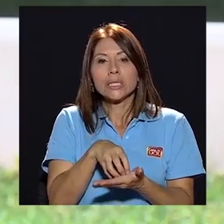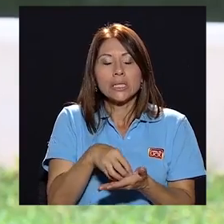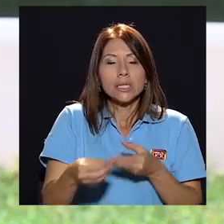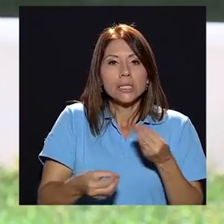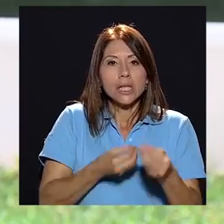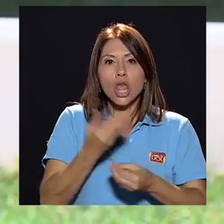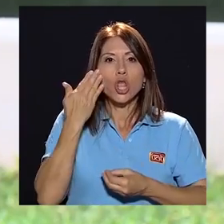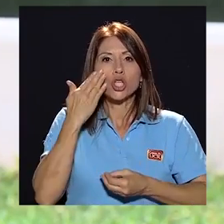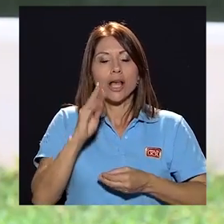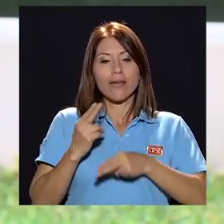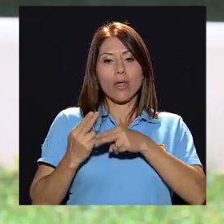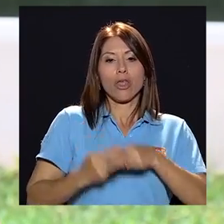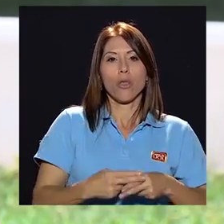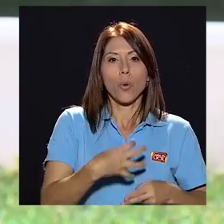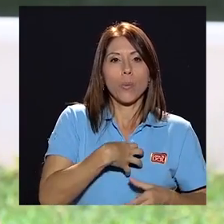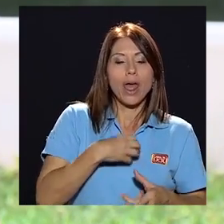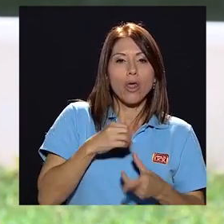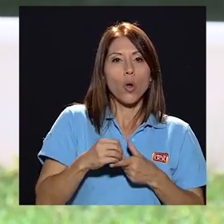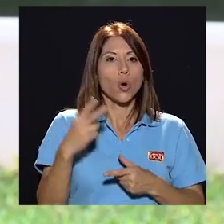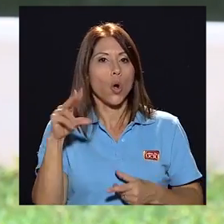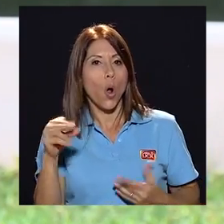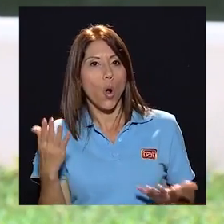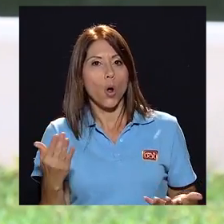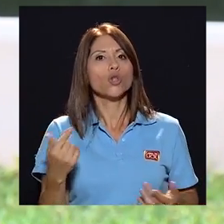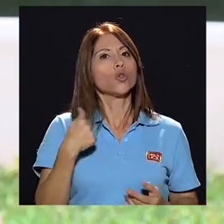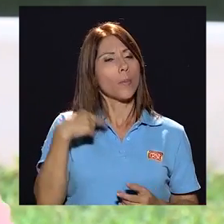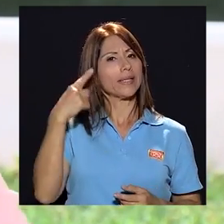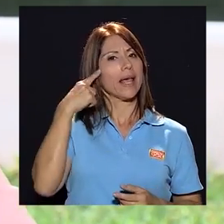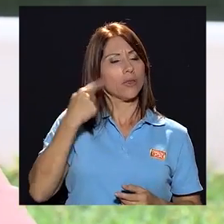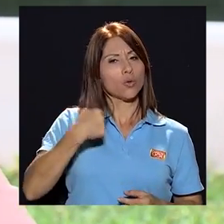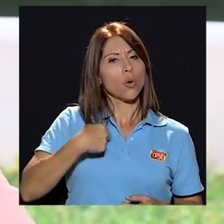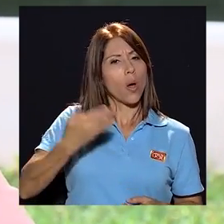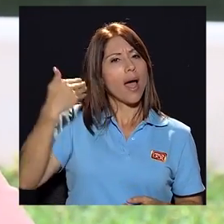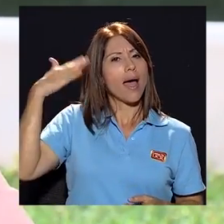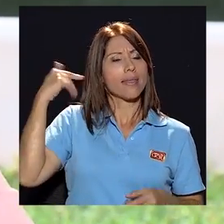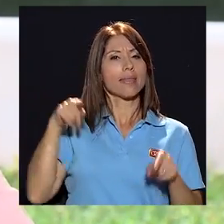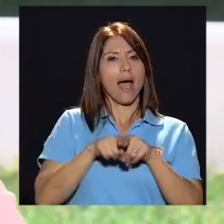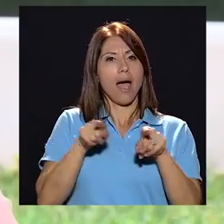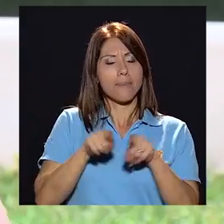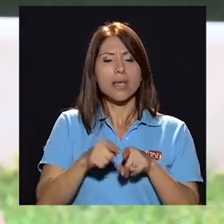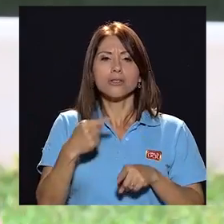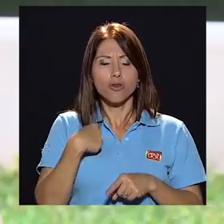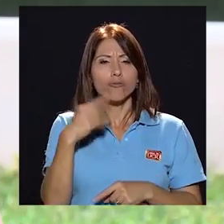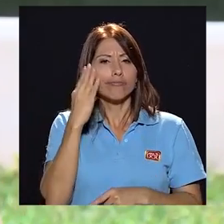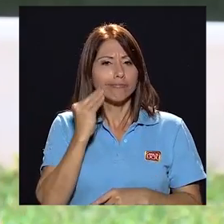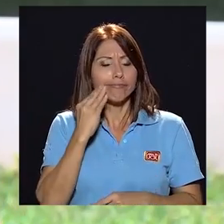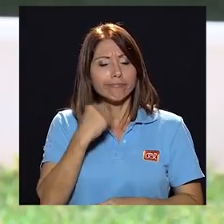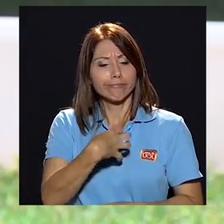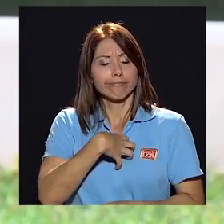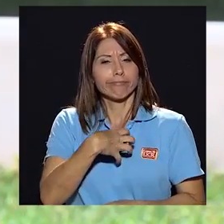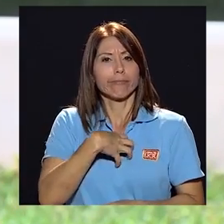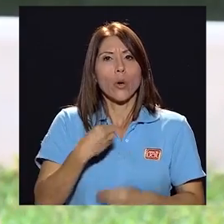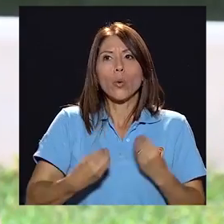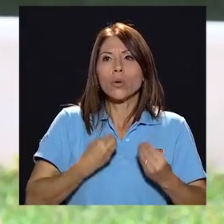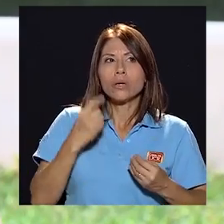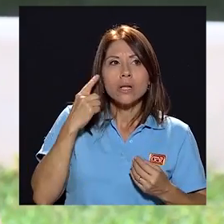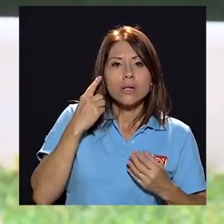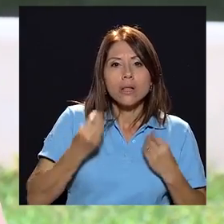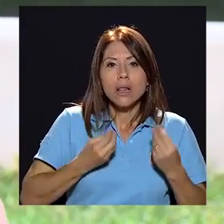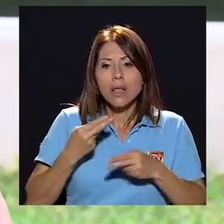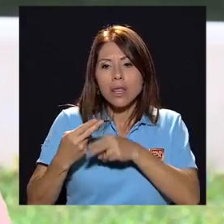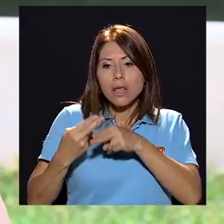a ser nombrado en propiedad o no. Yo me puse a pensar en ese momento, fui interina también, viví en carne propia, que es estar uno